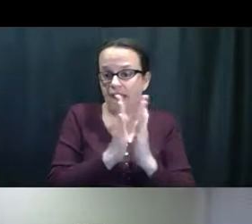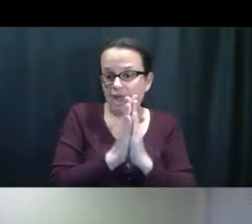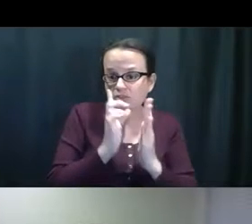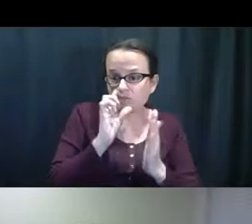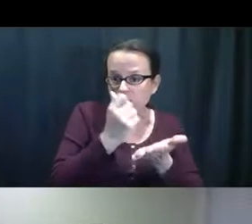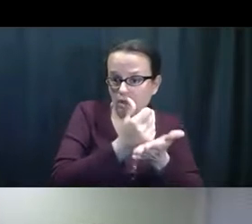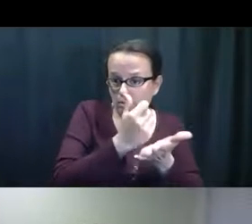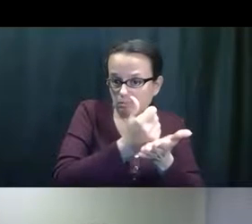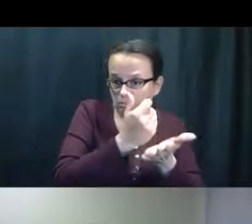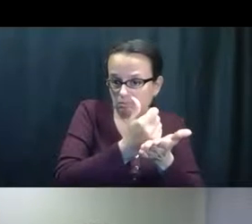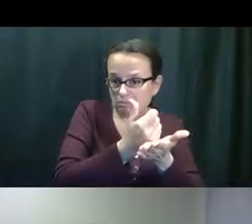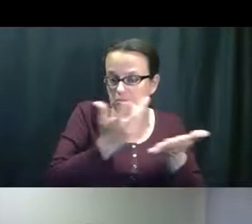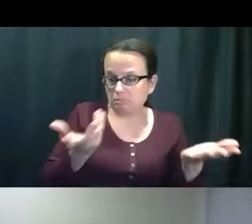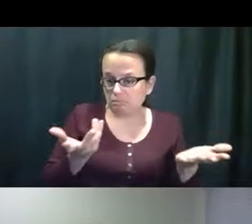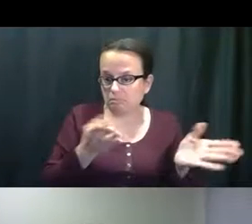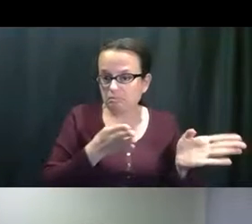Y. Pida ayuda.